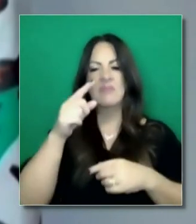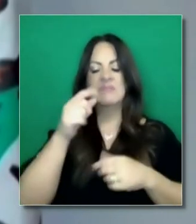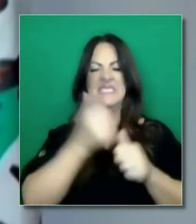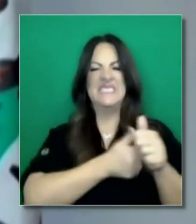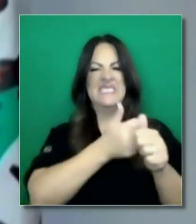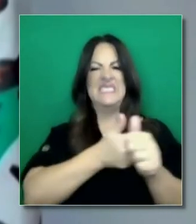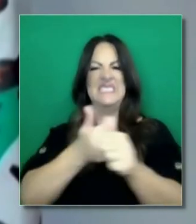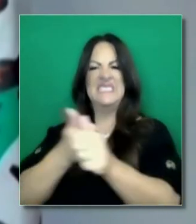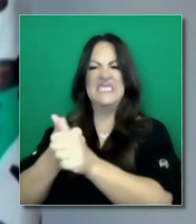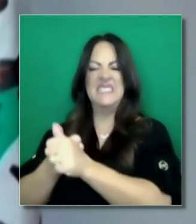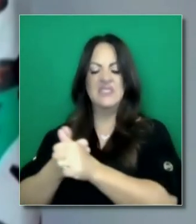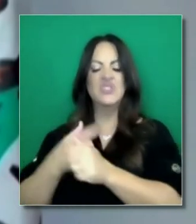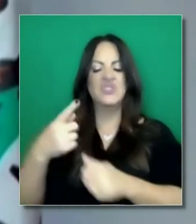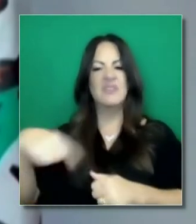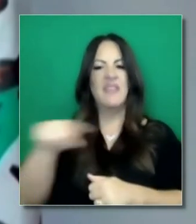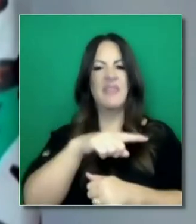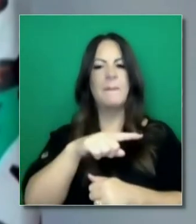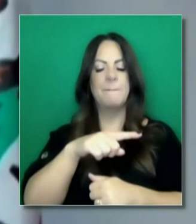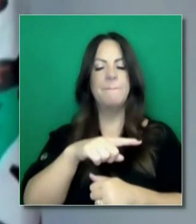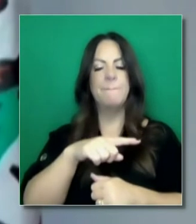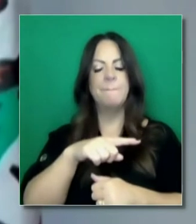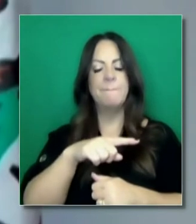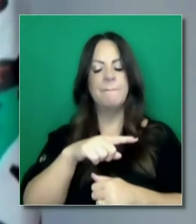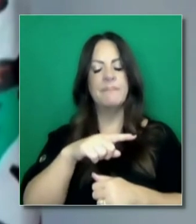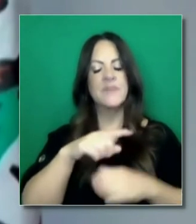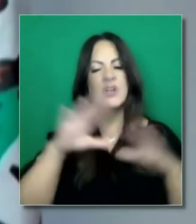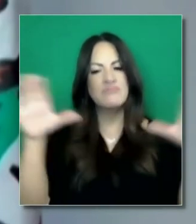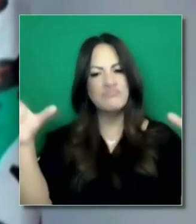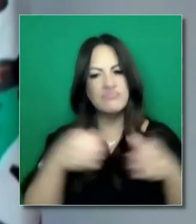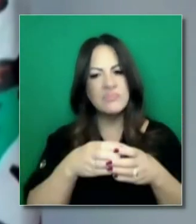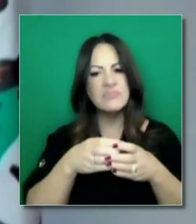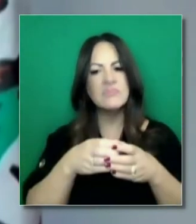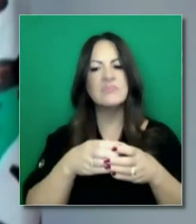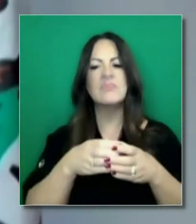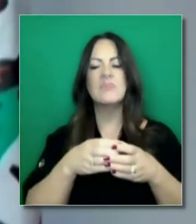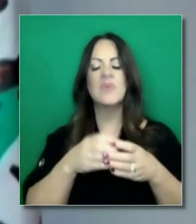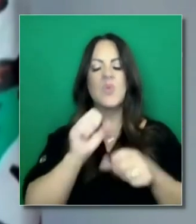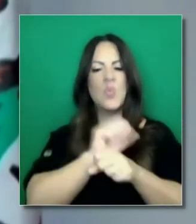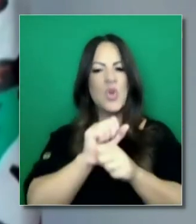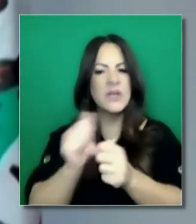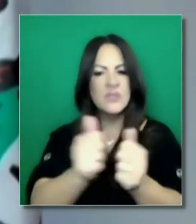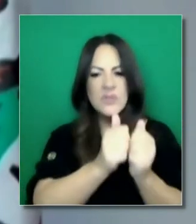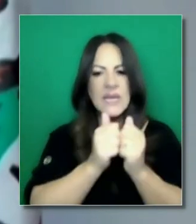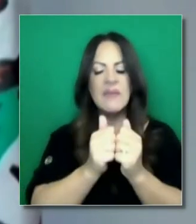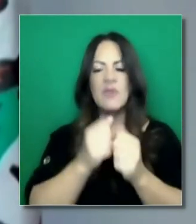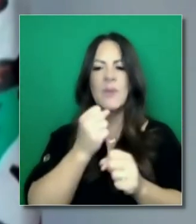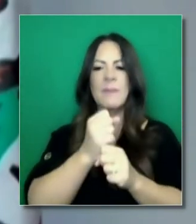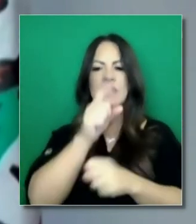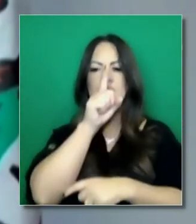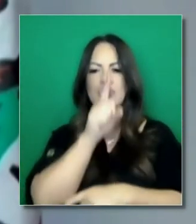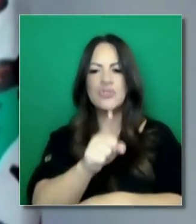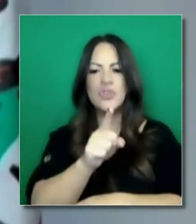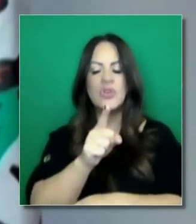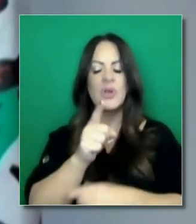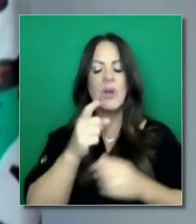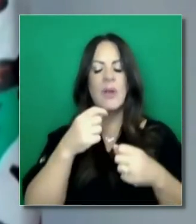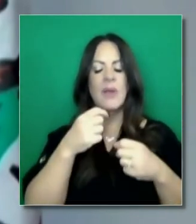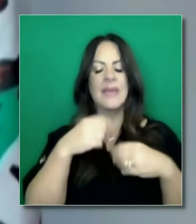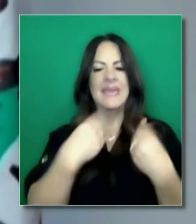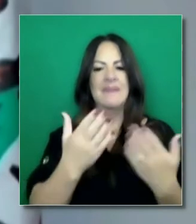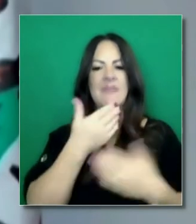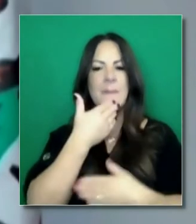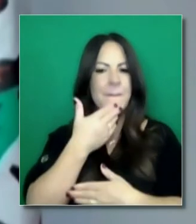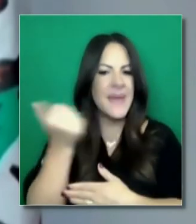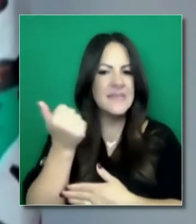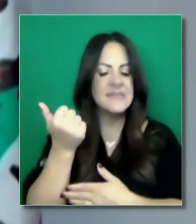médicos. Esos son socios típicos que se están juntándose para hacer lo